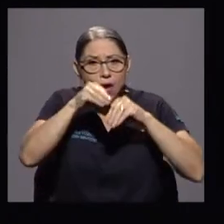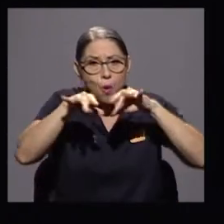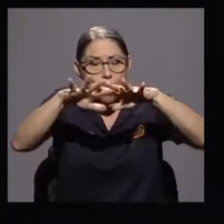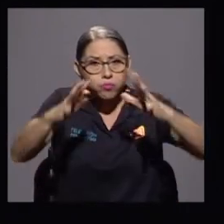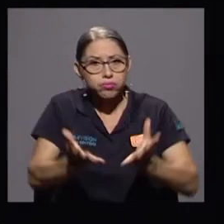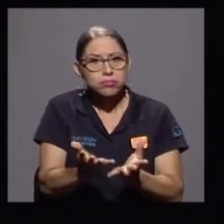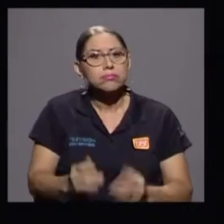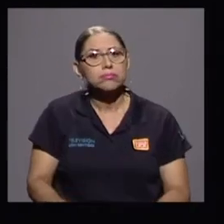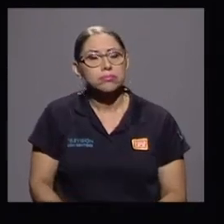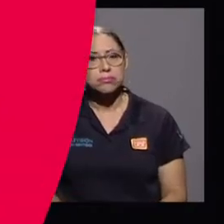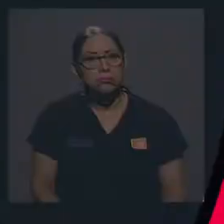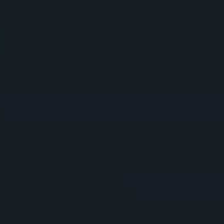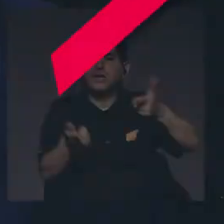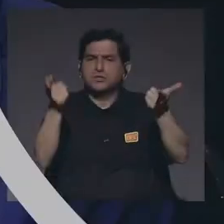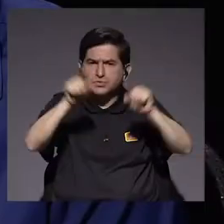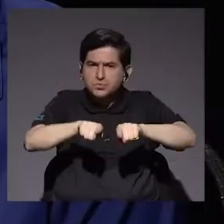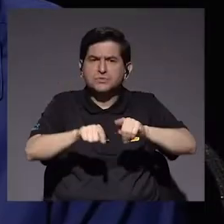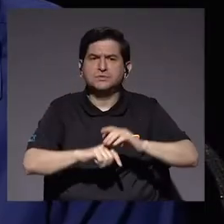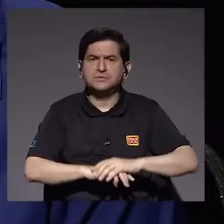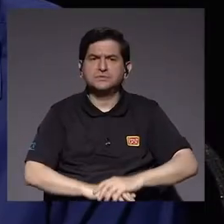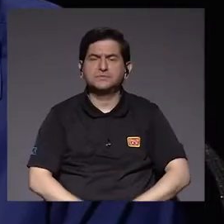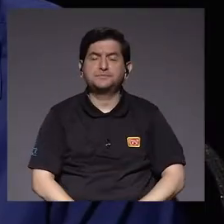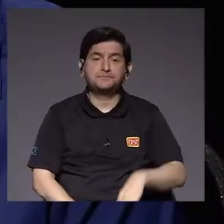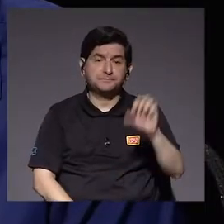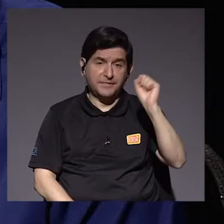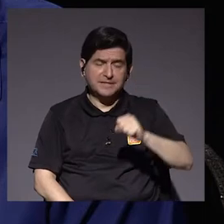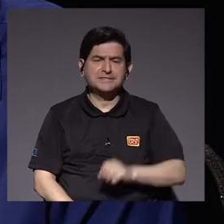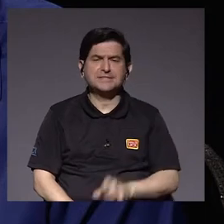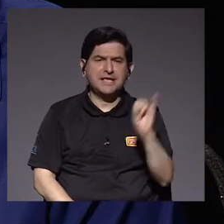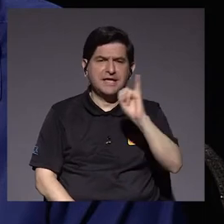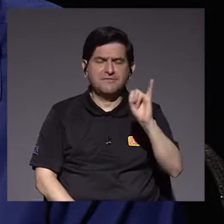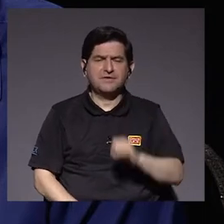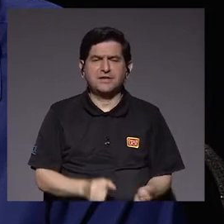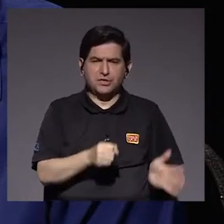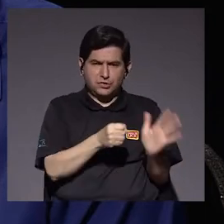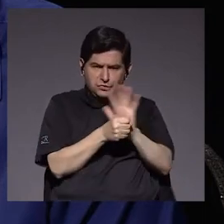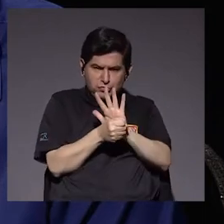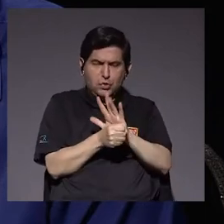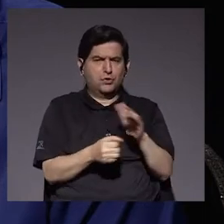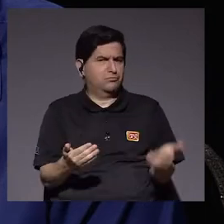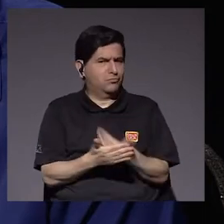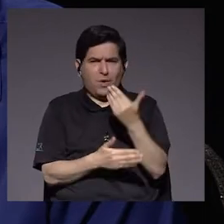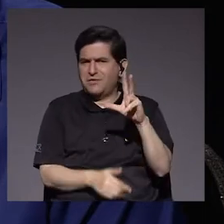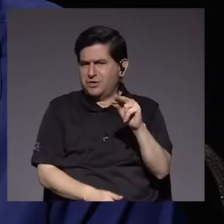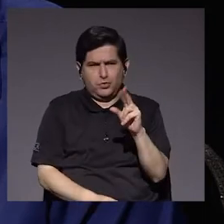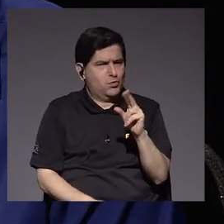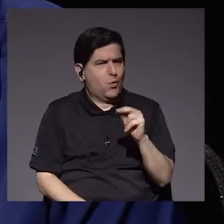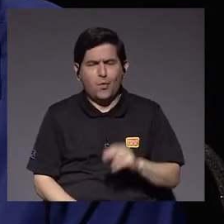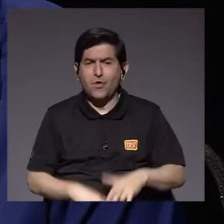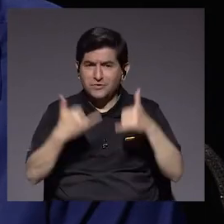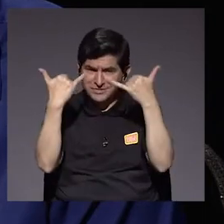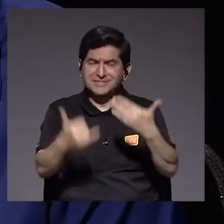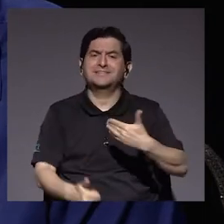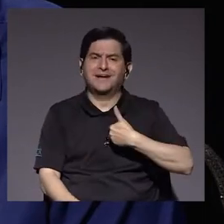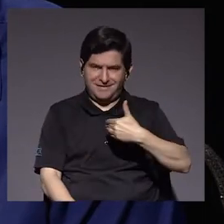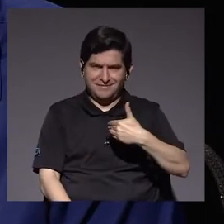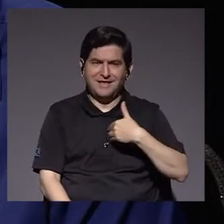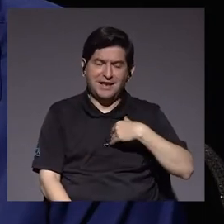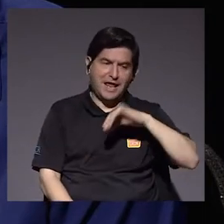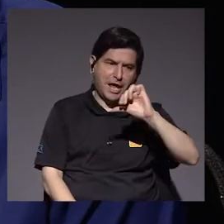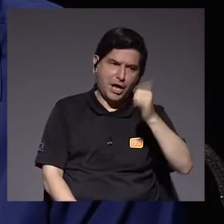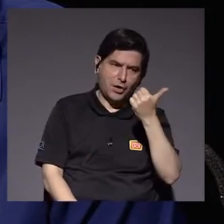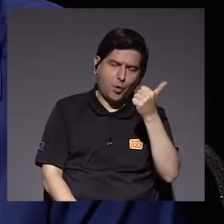a enfrentar. Sí, las infecciones por coronavirus no son nuevas. Ya hemos tenido